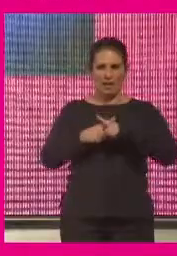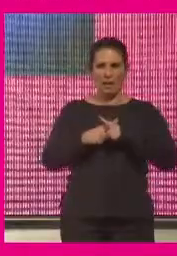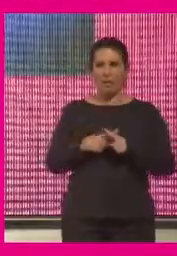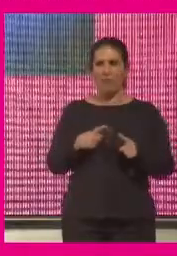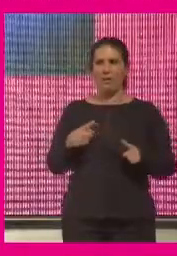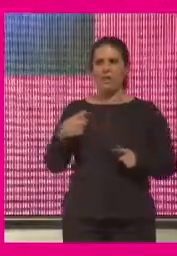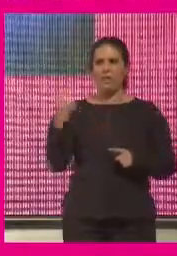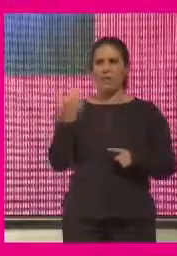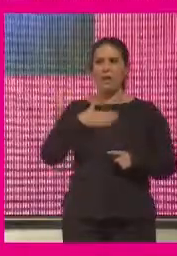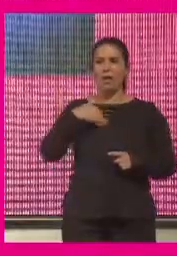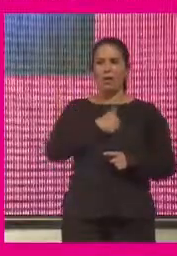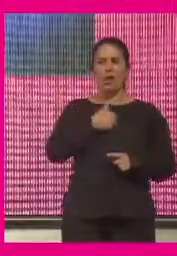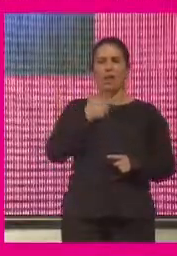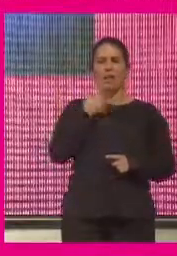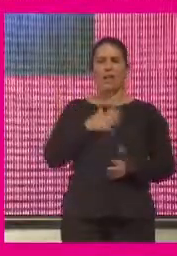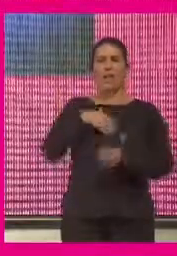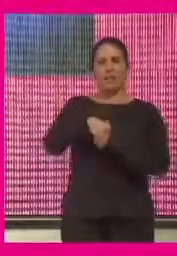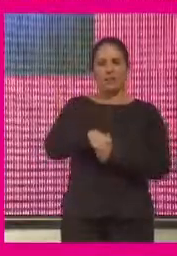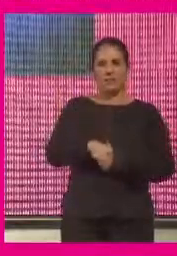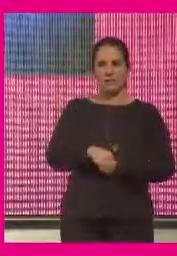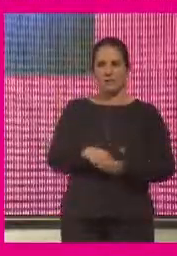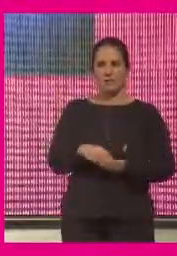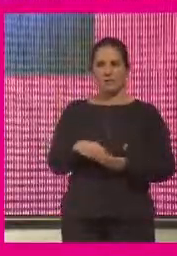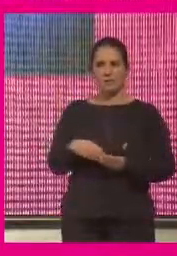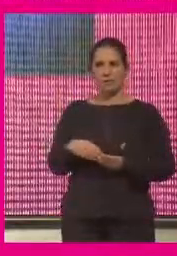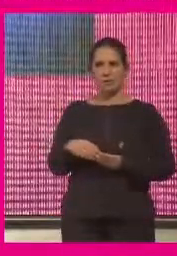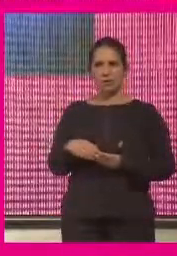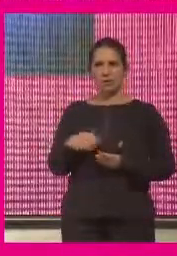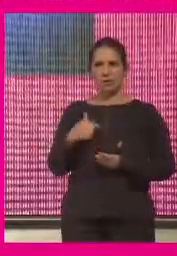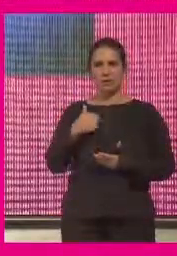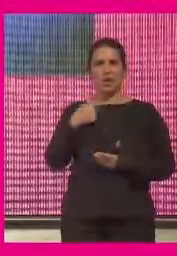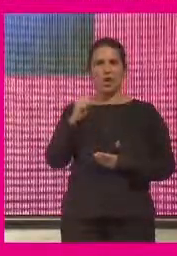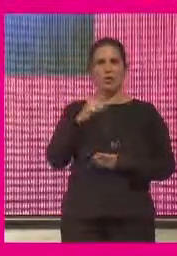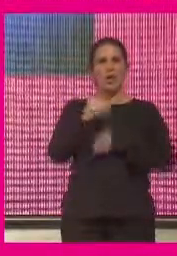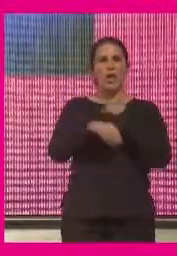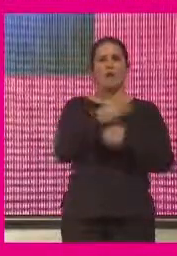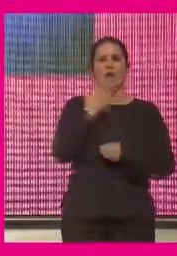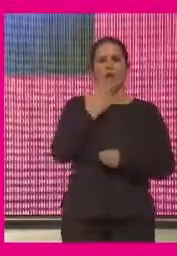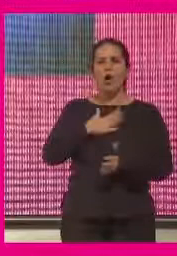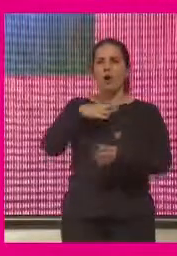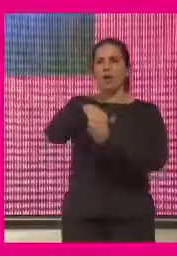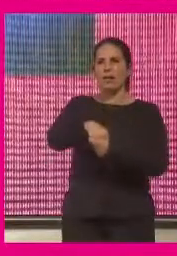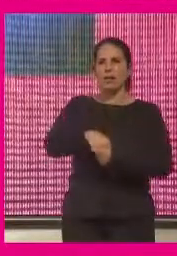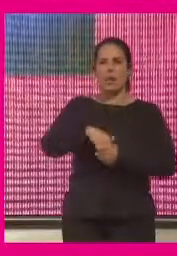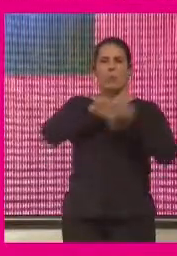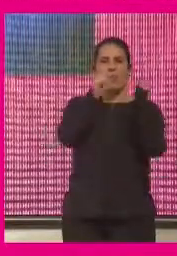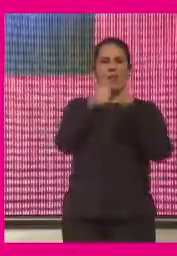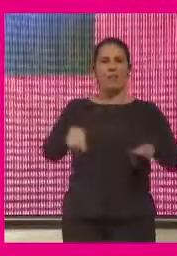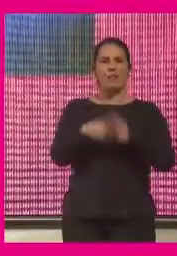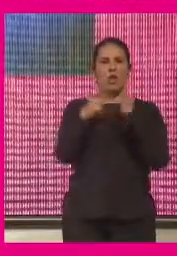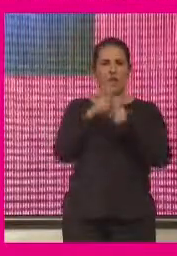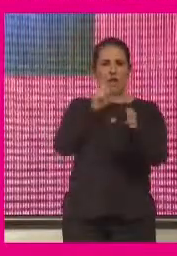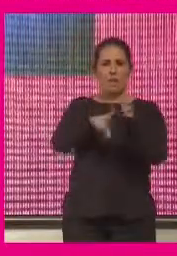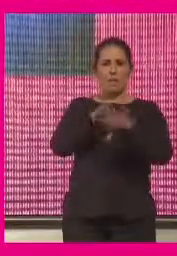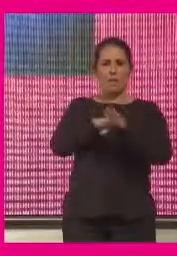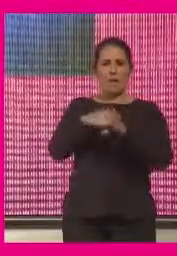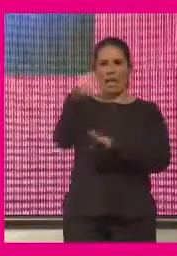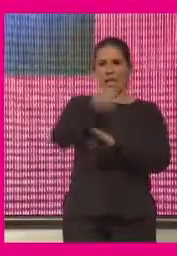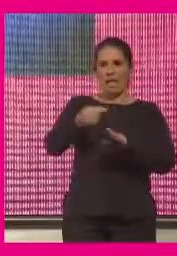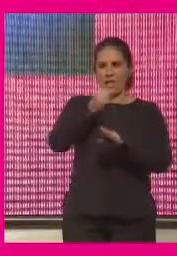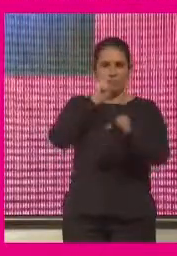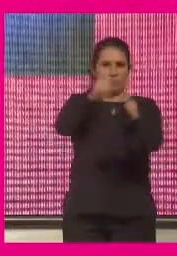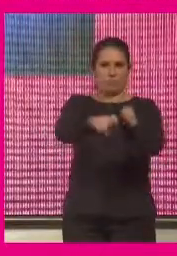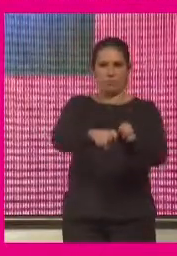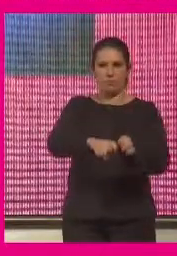un rol de decidir yo quiero intervenir no me lo dan hecho no yo quiero intervenir en el modelo de sociedad que queremos tener yo quiero